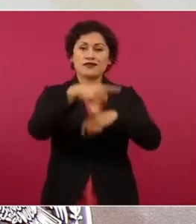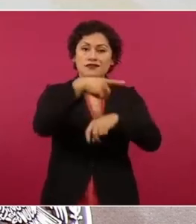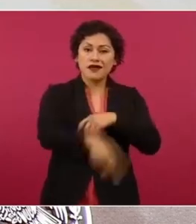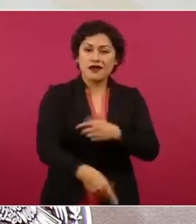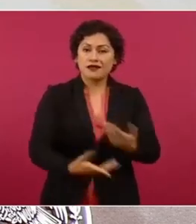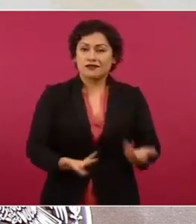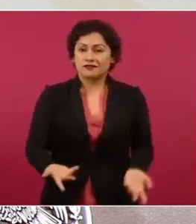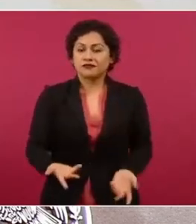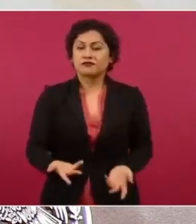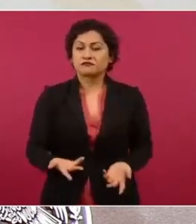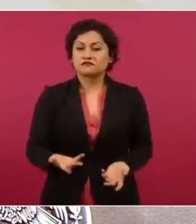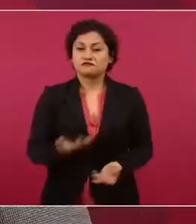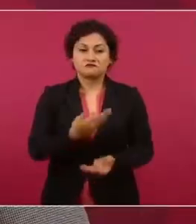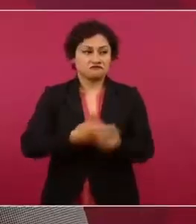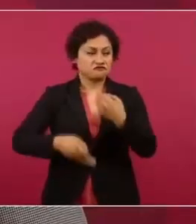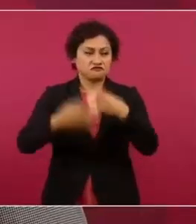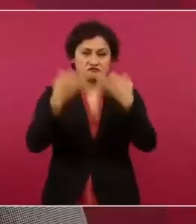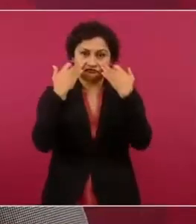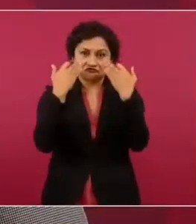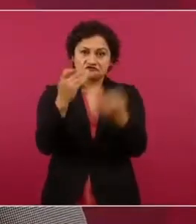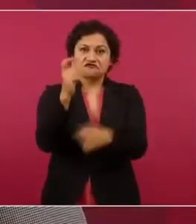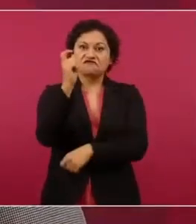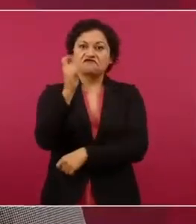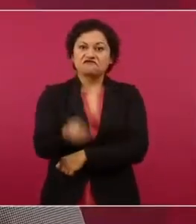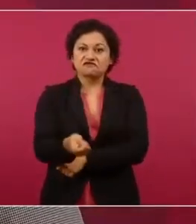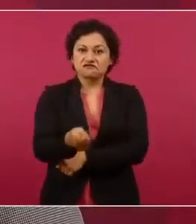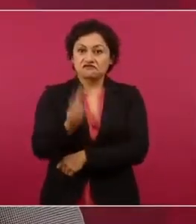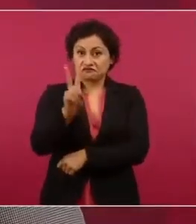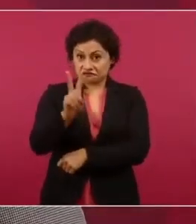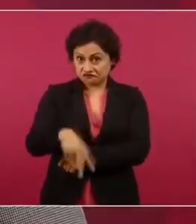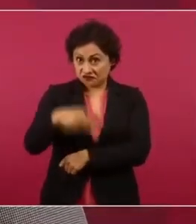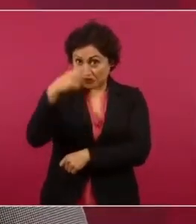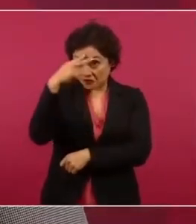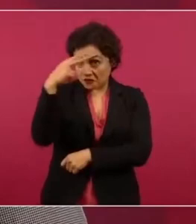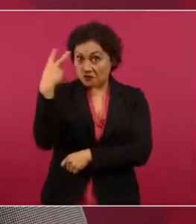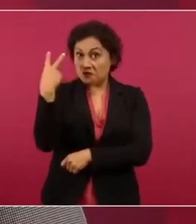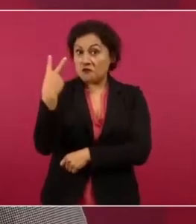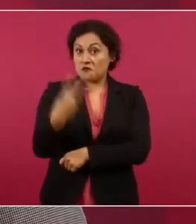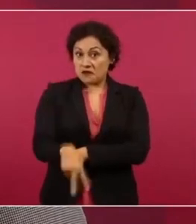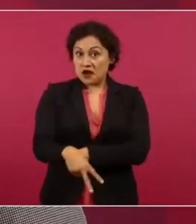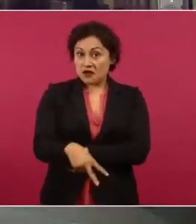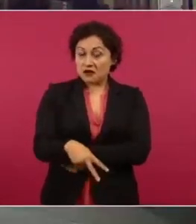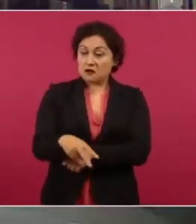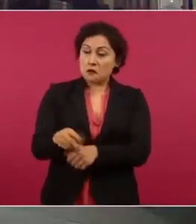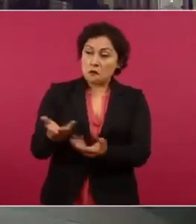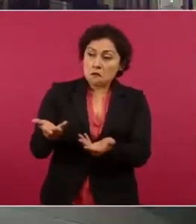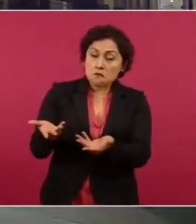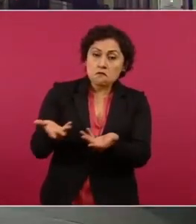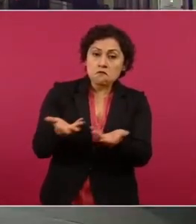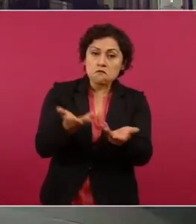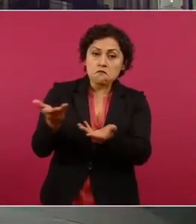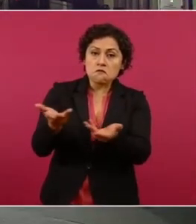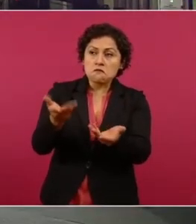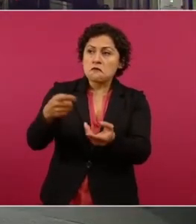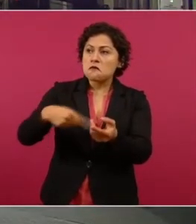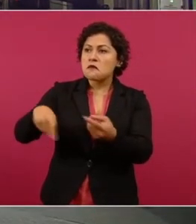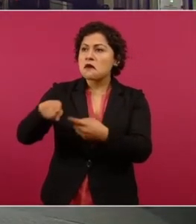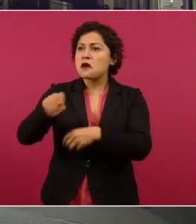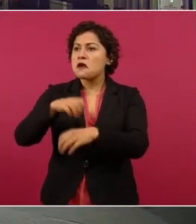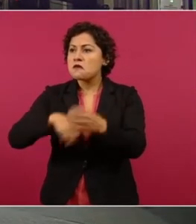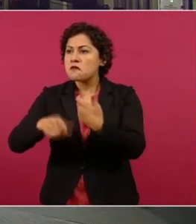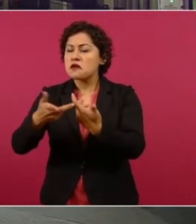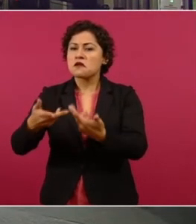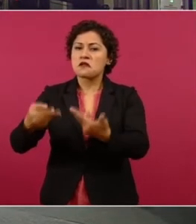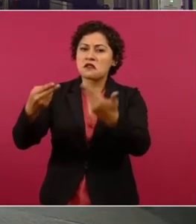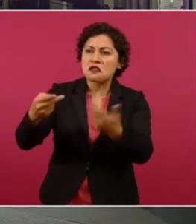acabamos de atestiguar todos. México no puede permitir que estos grupos de interés continúen matando más